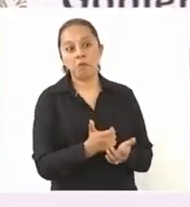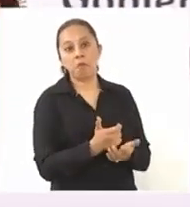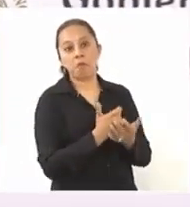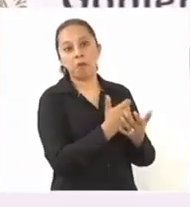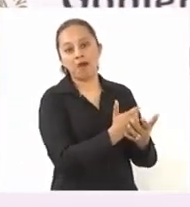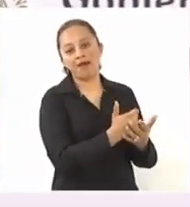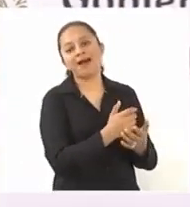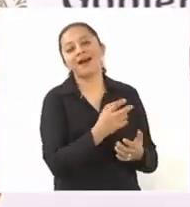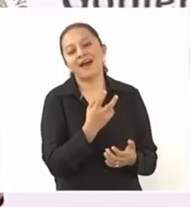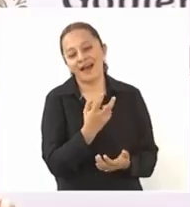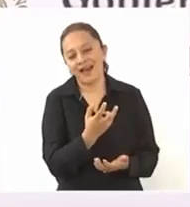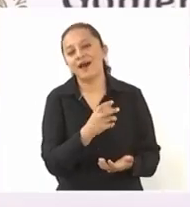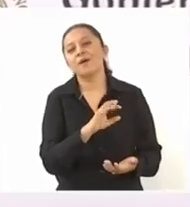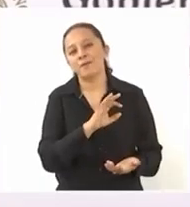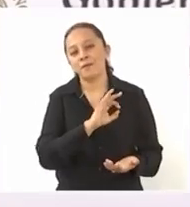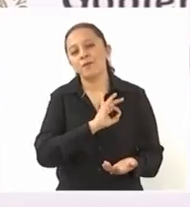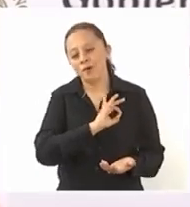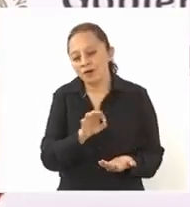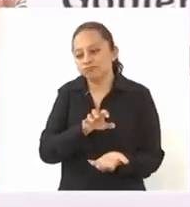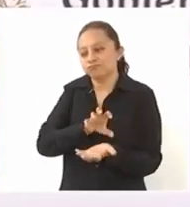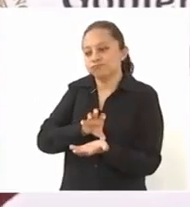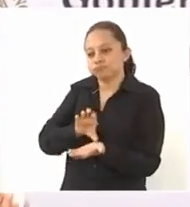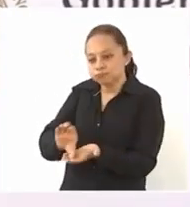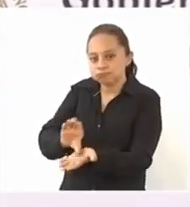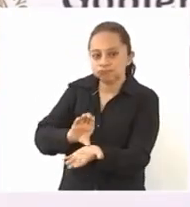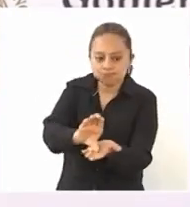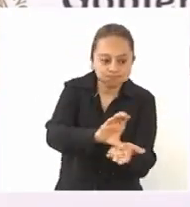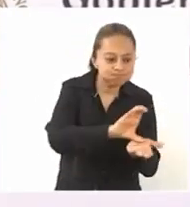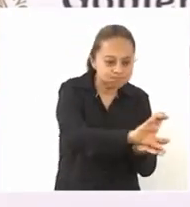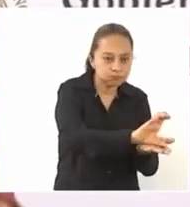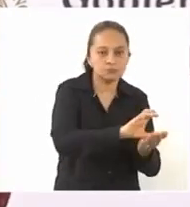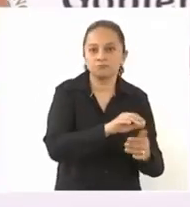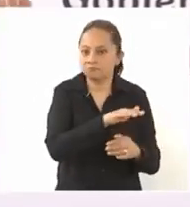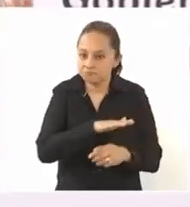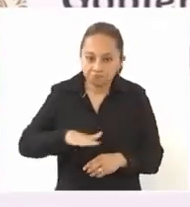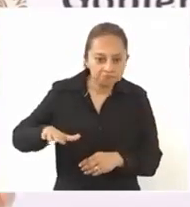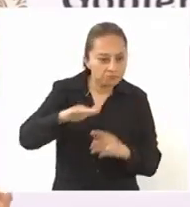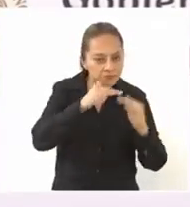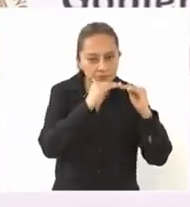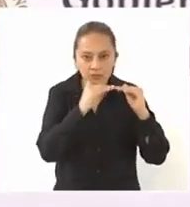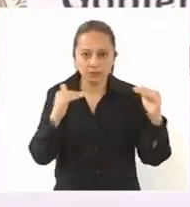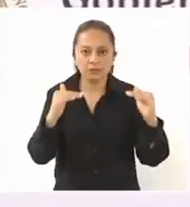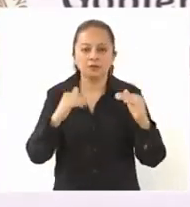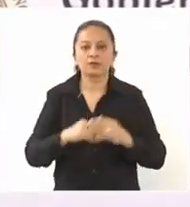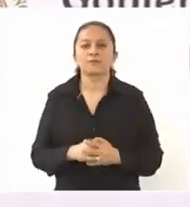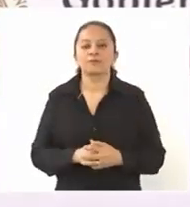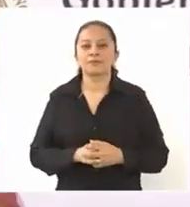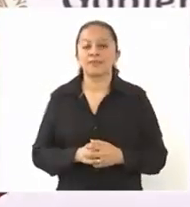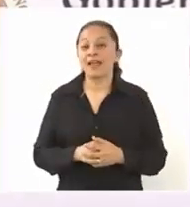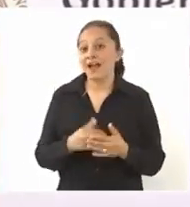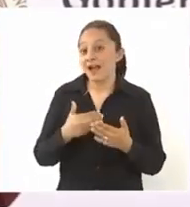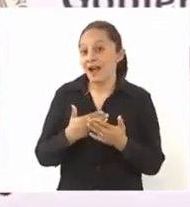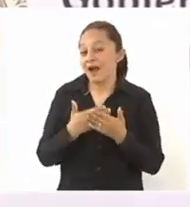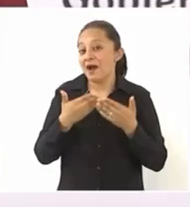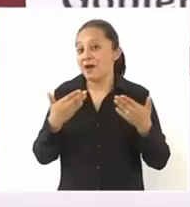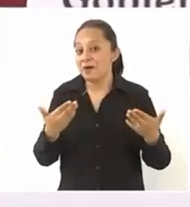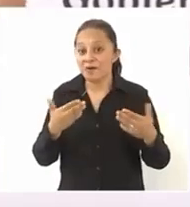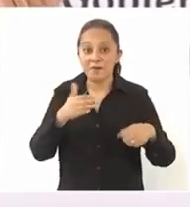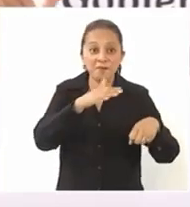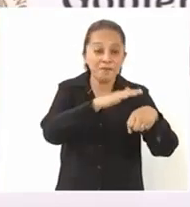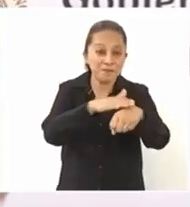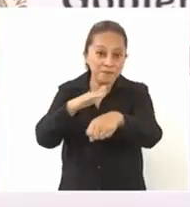Y hoy estamos aquí, pues para anunciar el tan anhelado Tren México